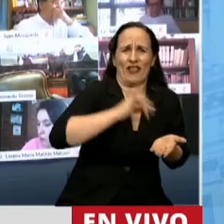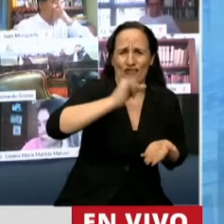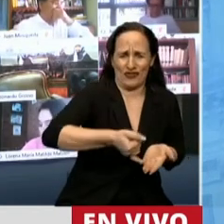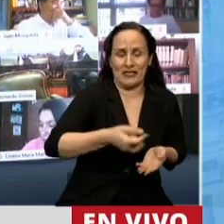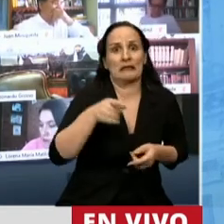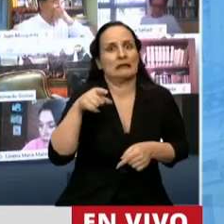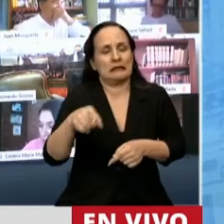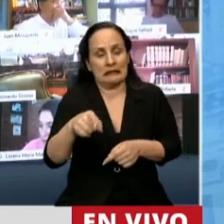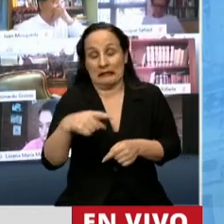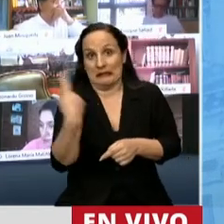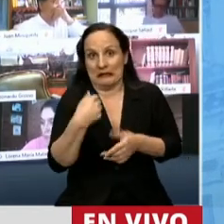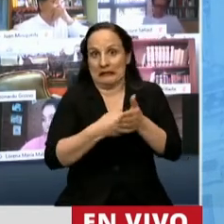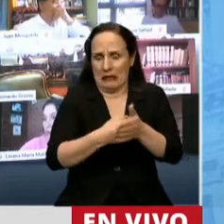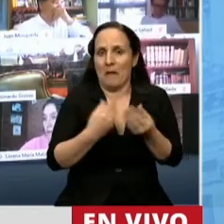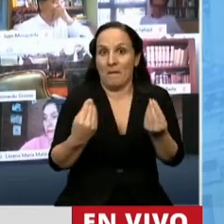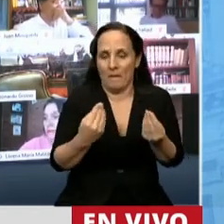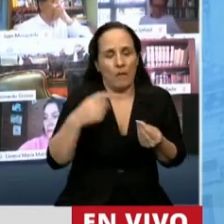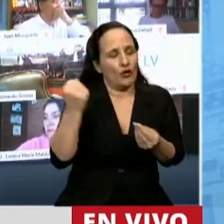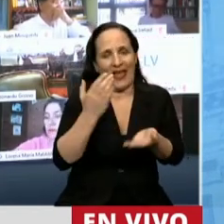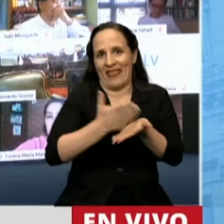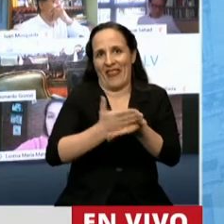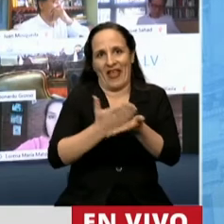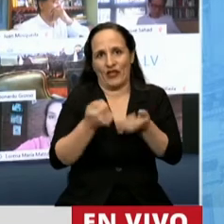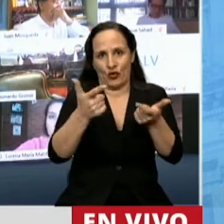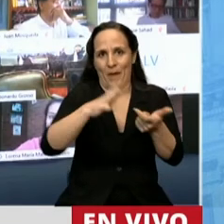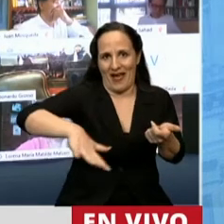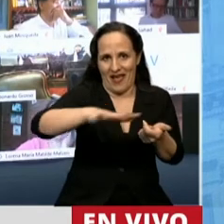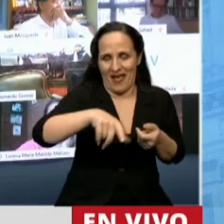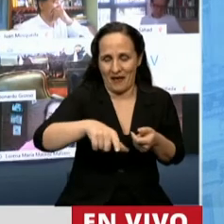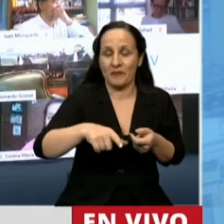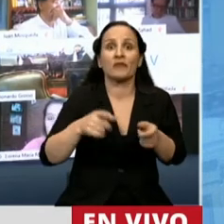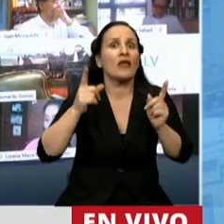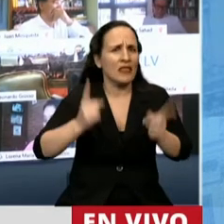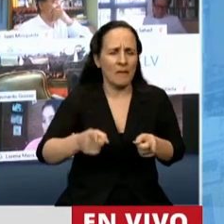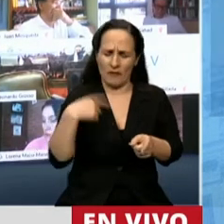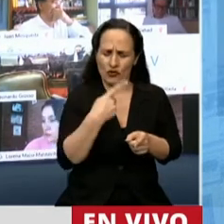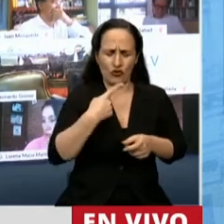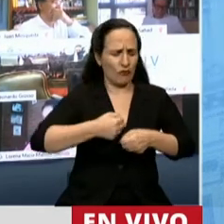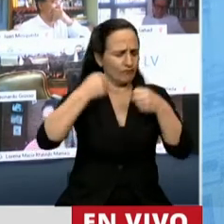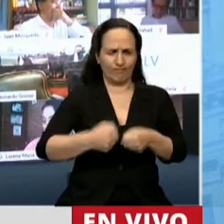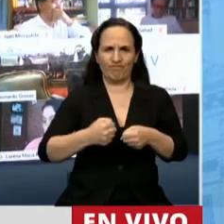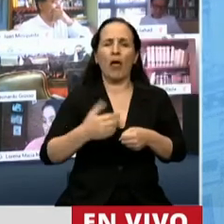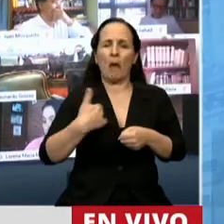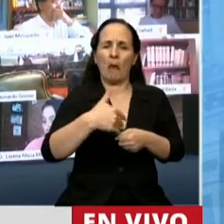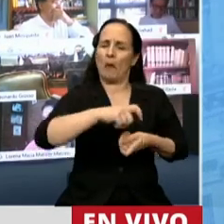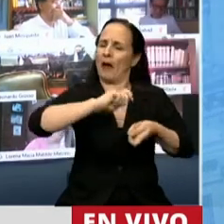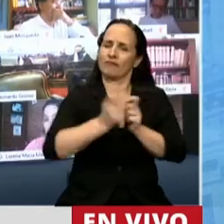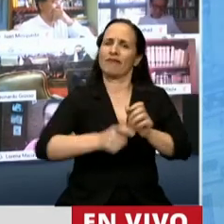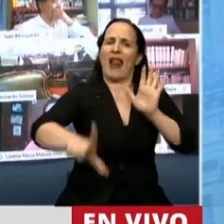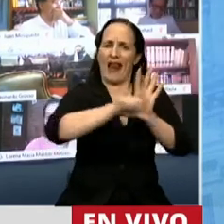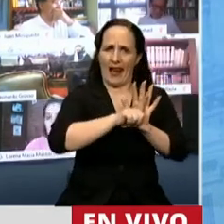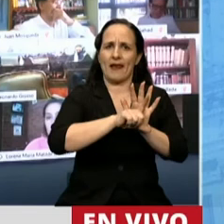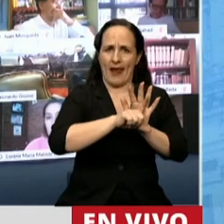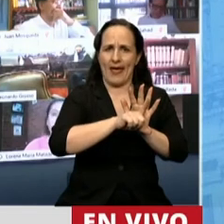fundamental para los derechos de todas las personas travestis y trans. Y también con esta convicción de poder constituirlo en ley y de poder